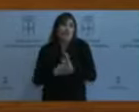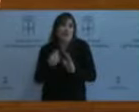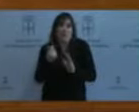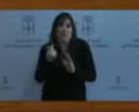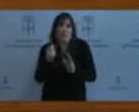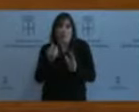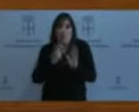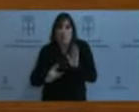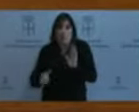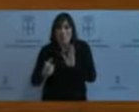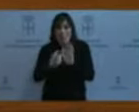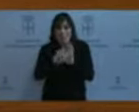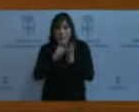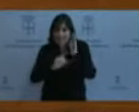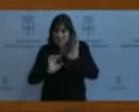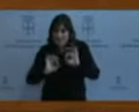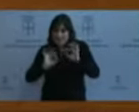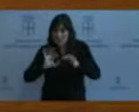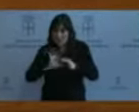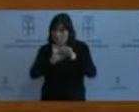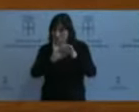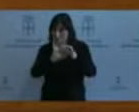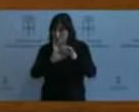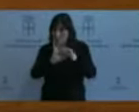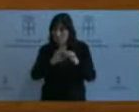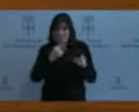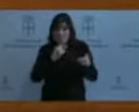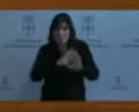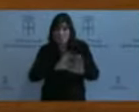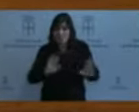Mire, no le he oído hablar nada de la formación del profesorado.